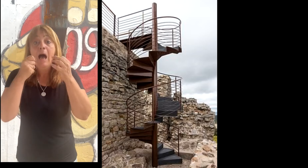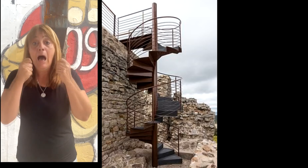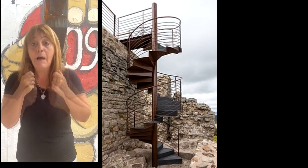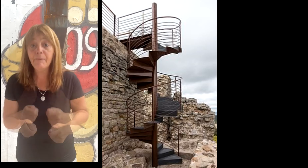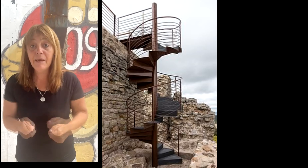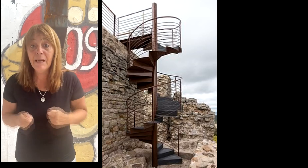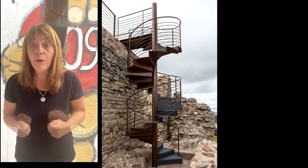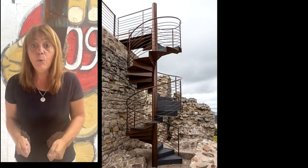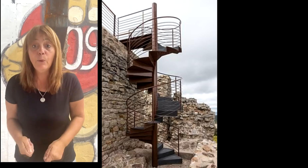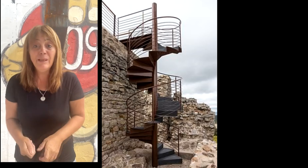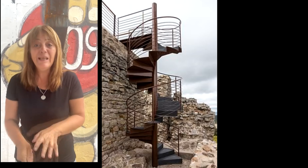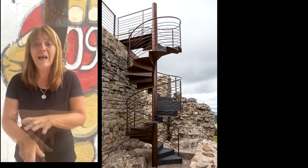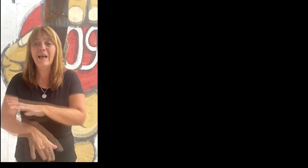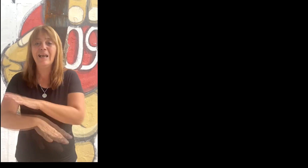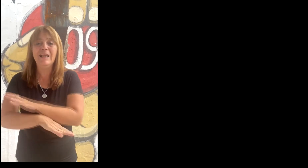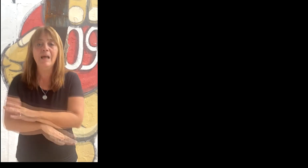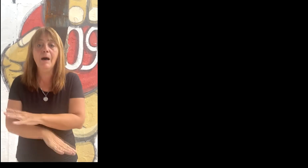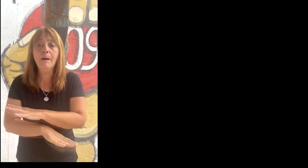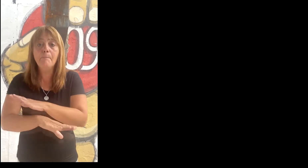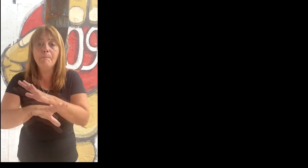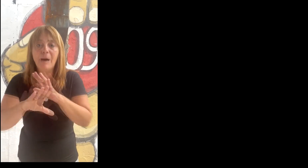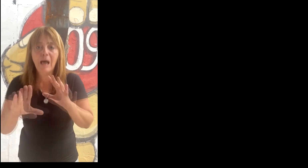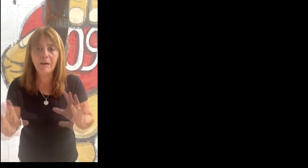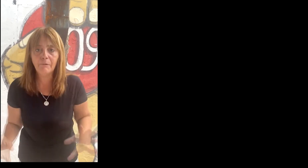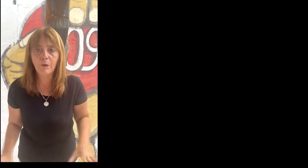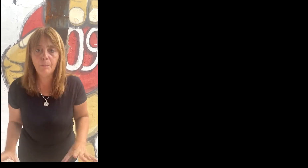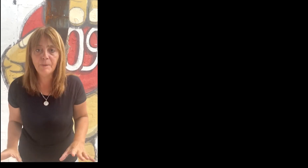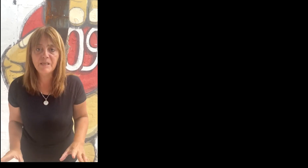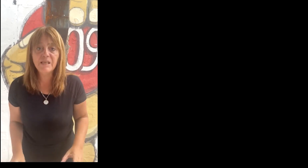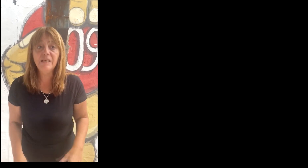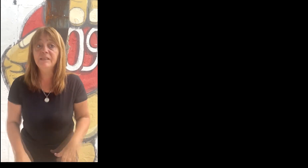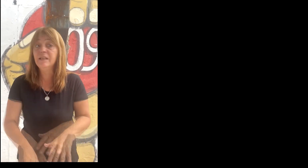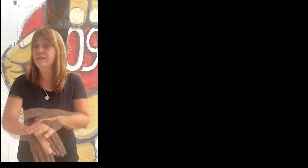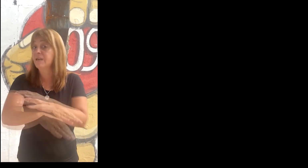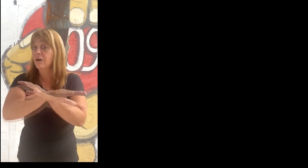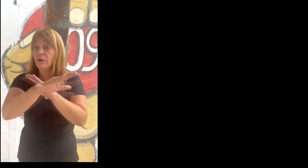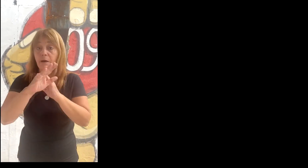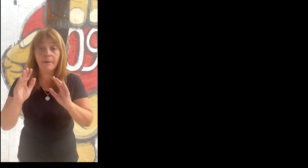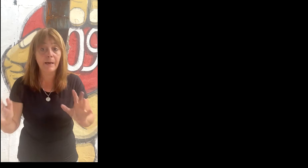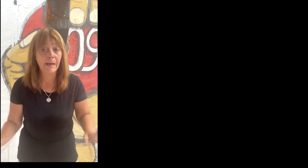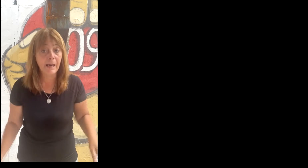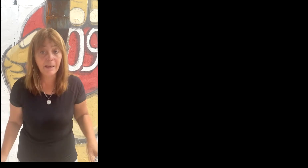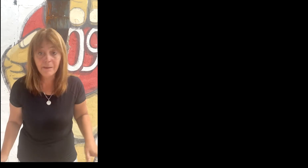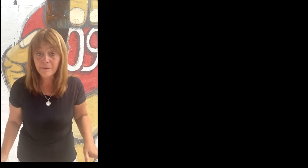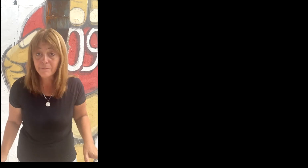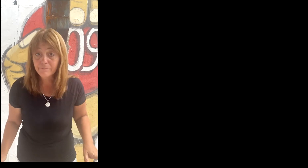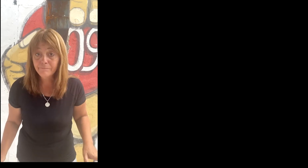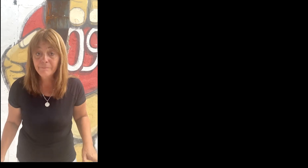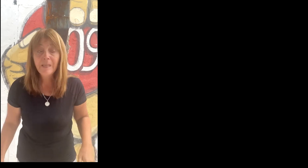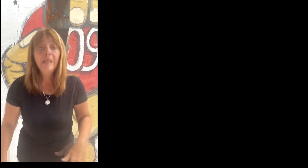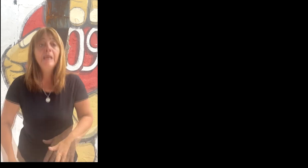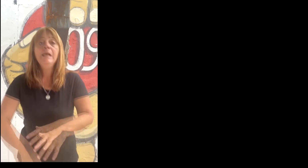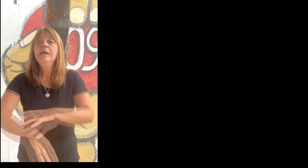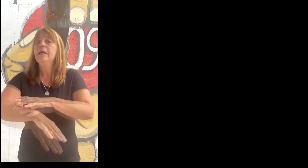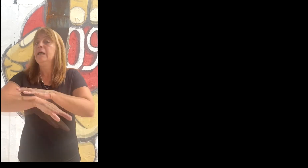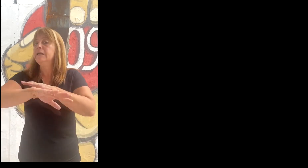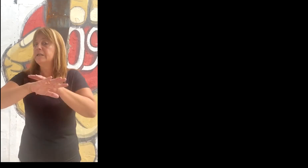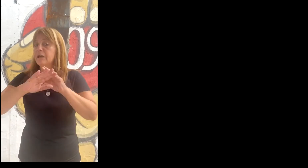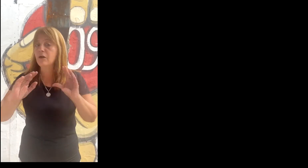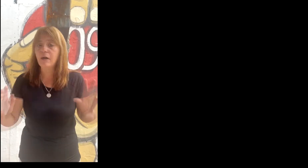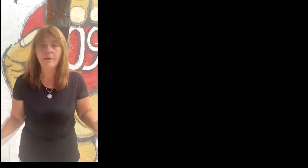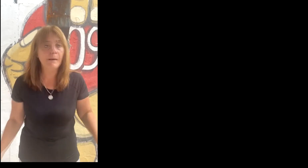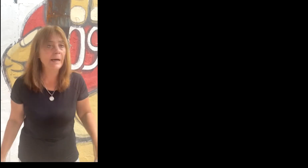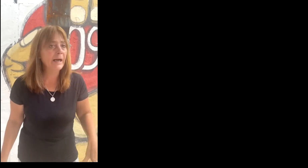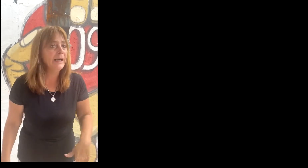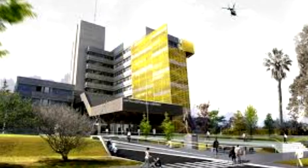Y luego de esto surge, en búsqueda, un diario semanario de este país, una conversación